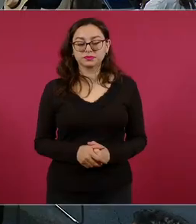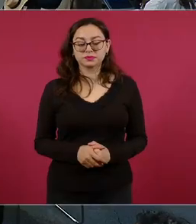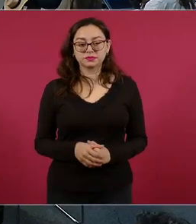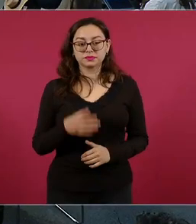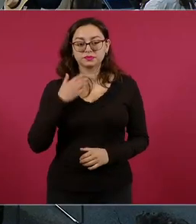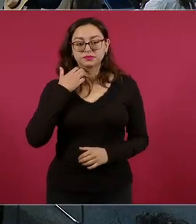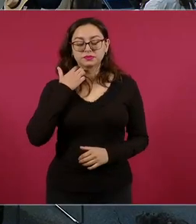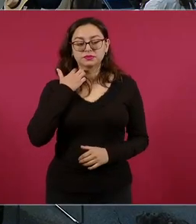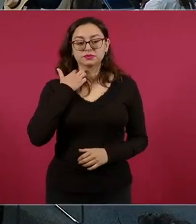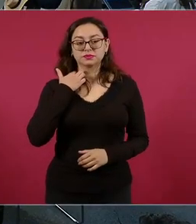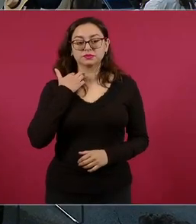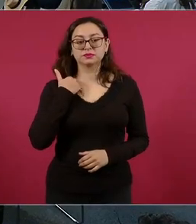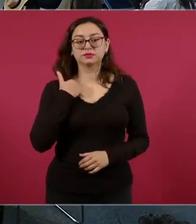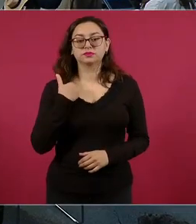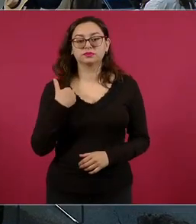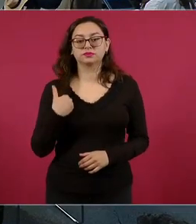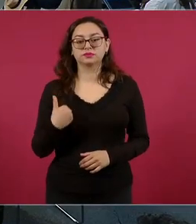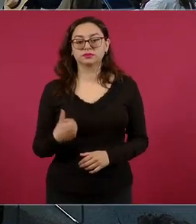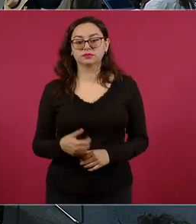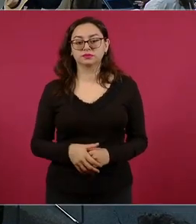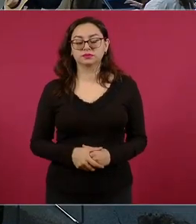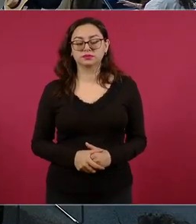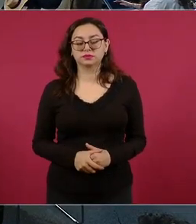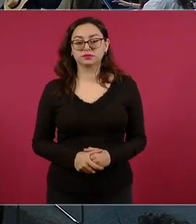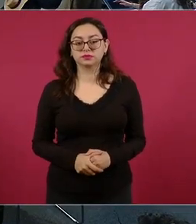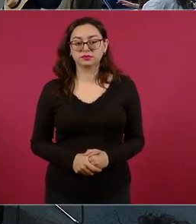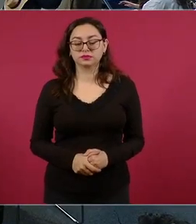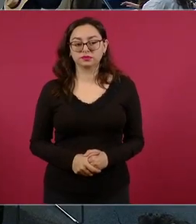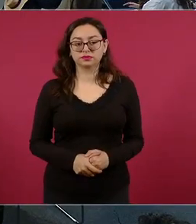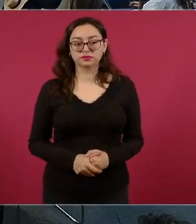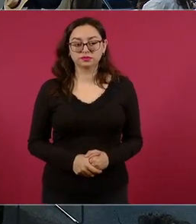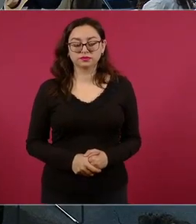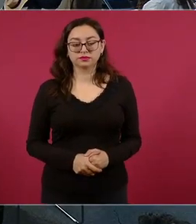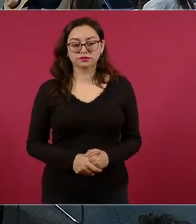que esto no haciendo la investigación también